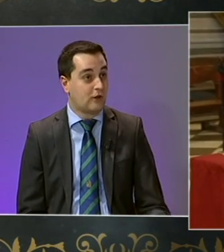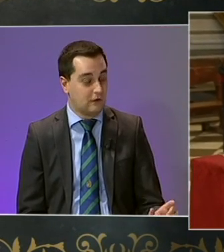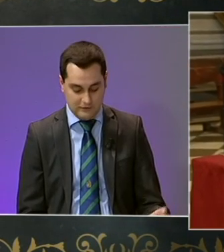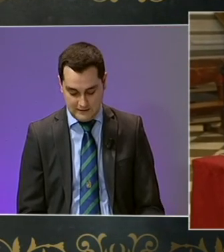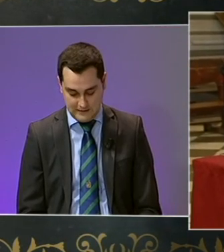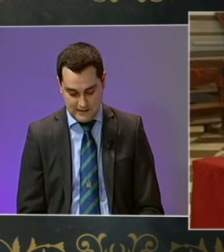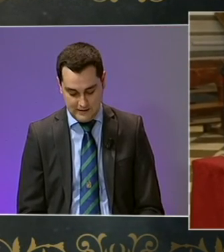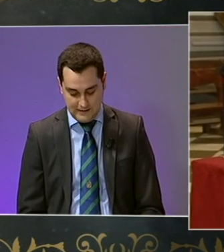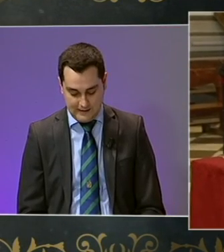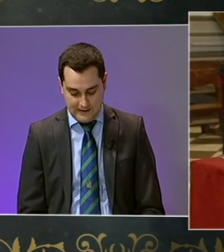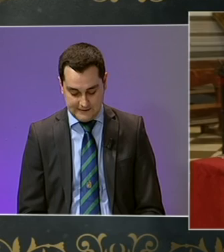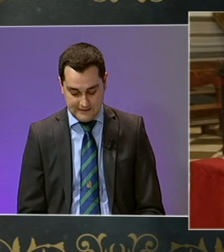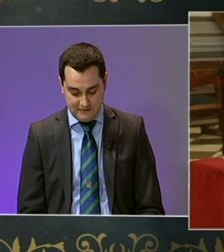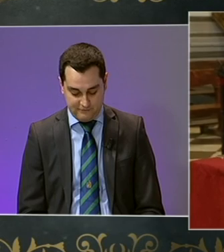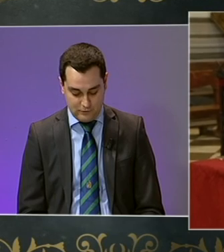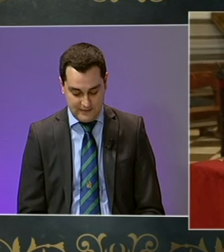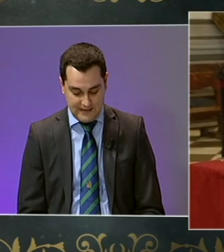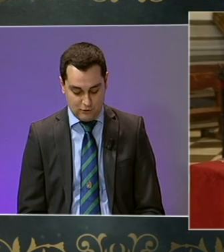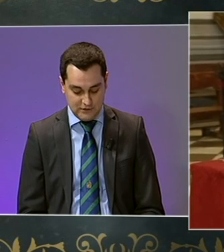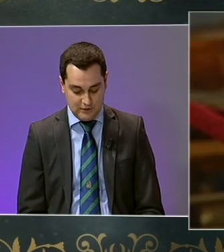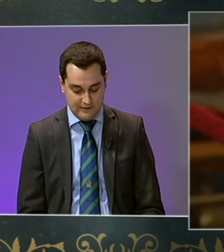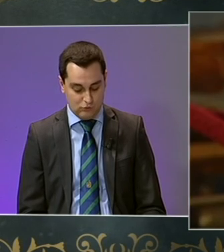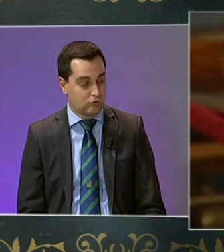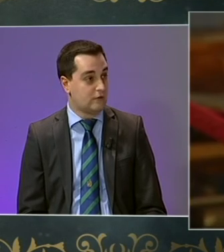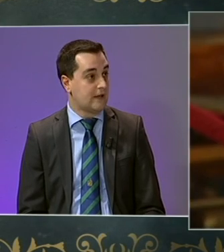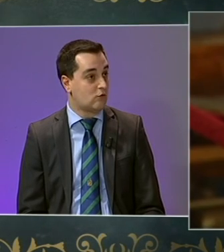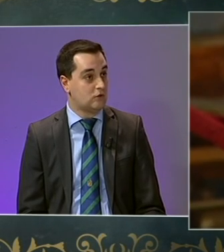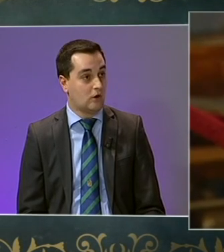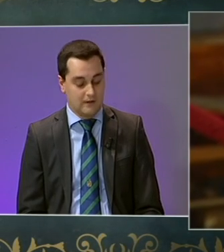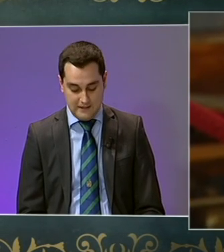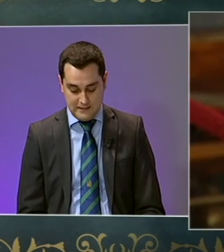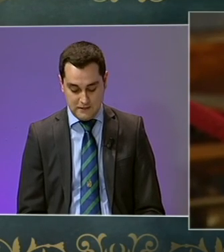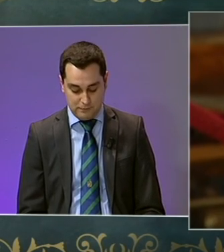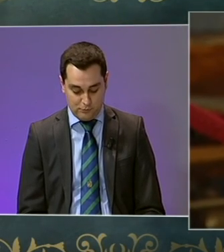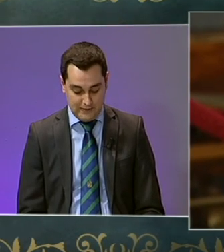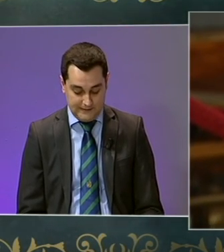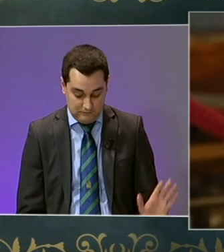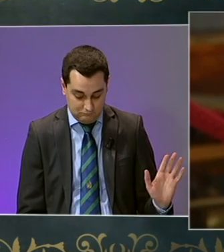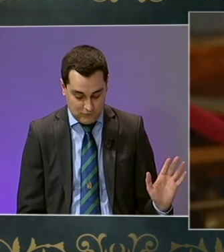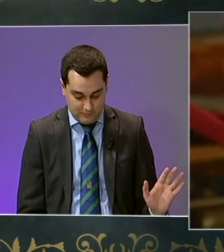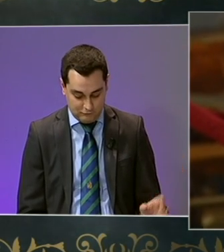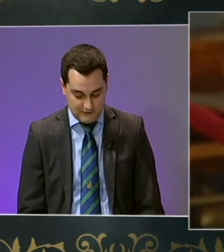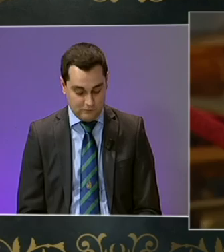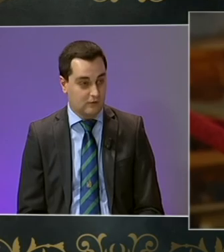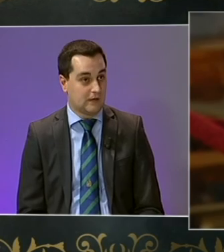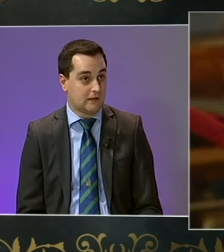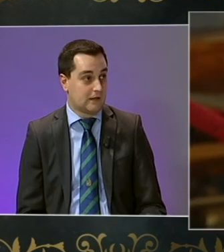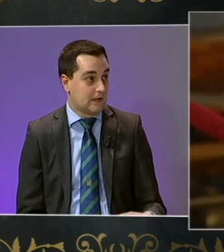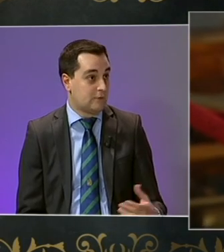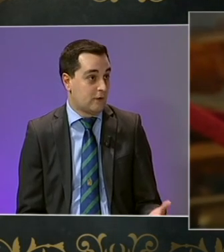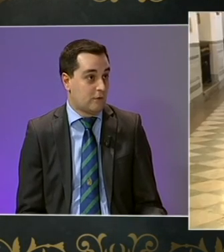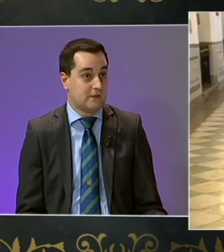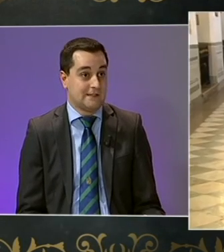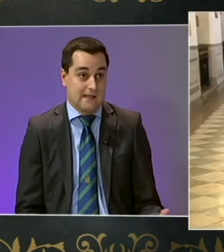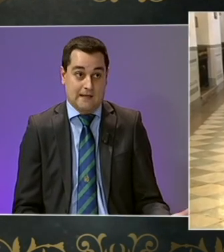puntos del orden del día que es el informe de las comisiones de cultura y culto y propuestas nos preguntamos qué